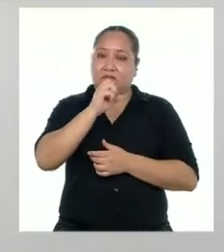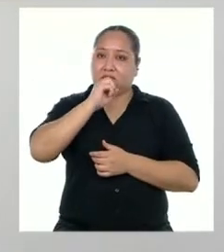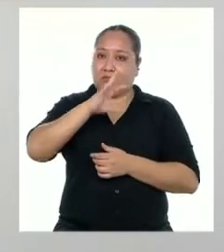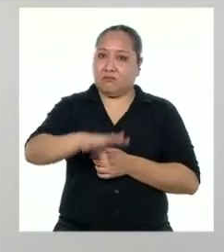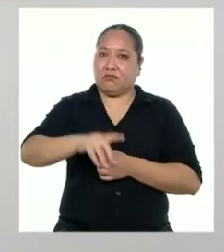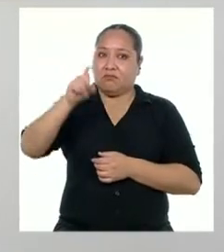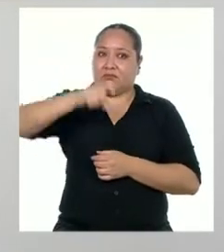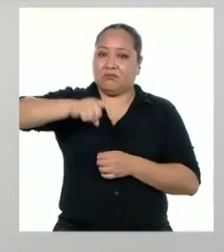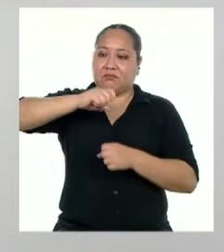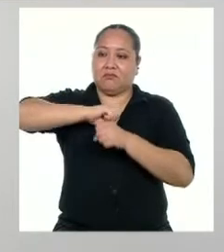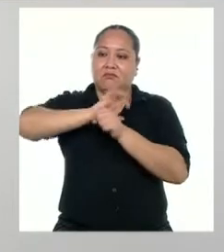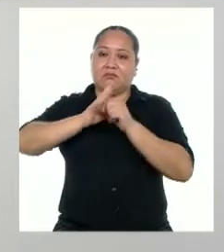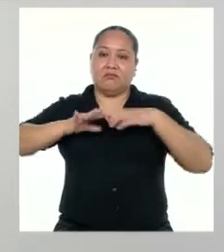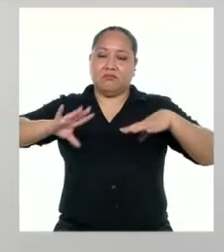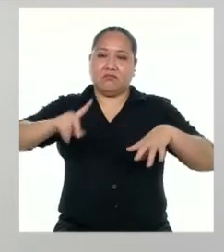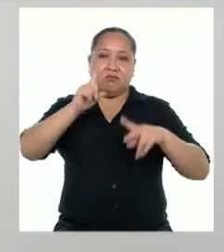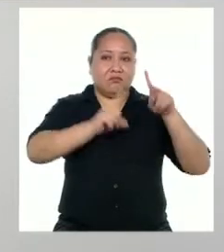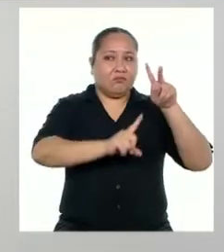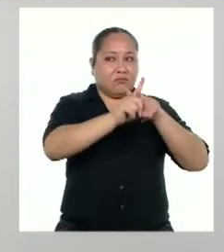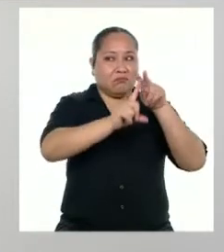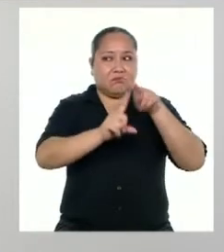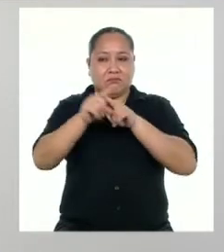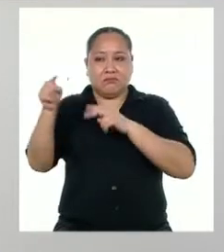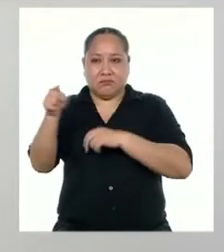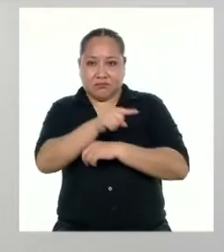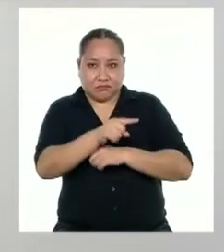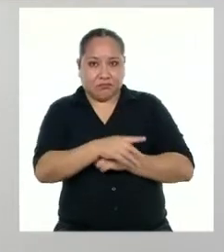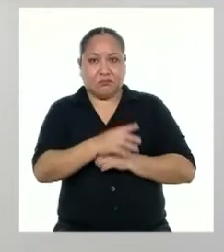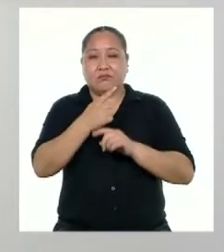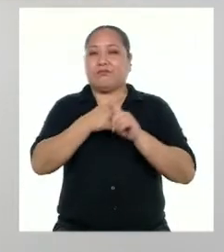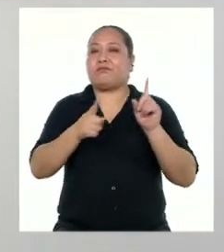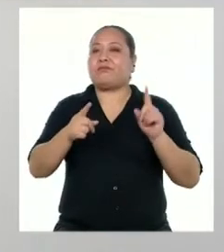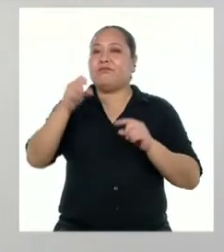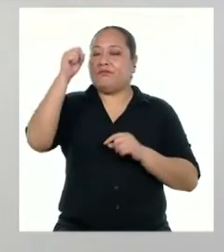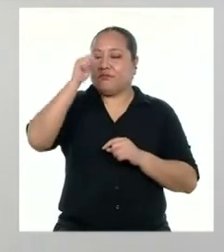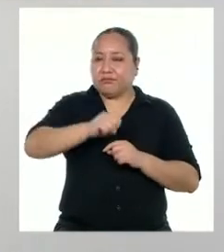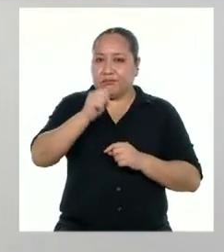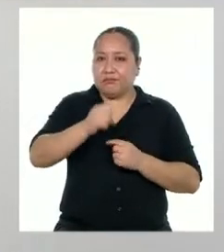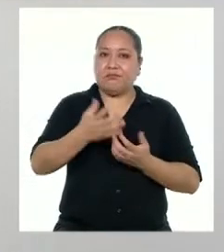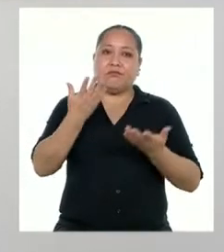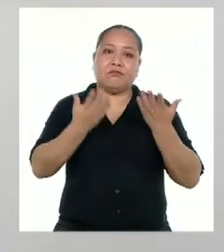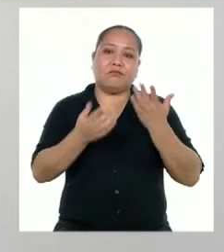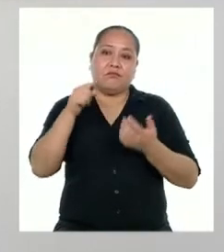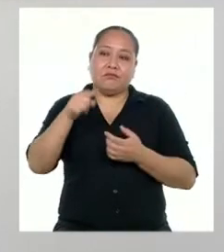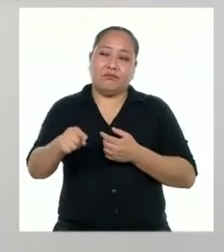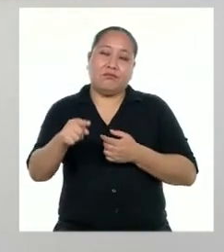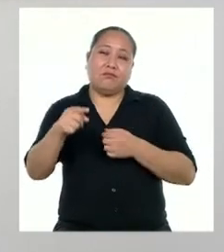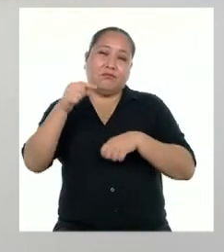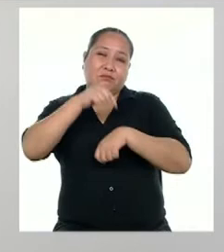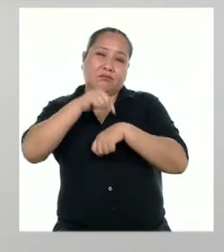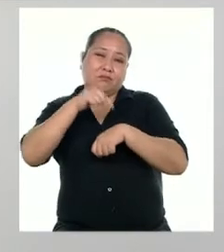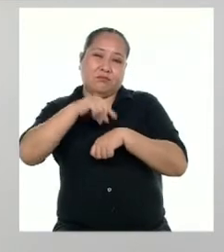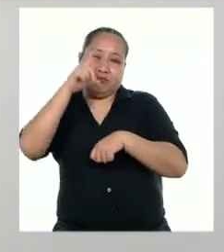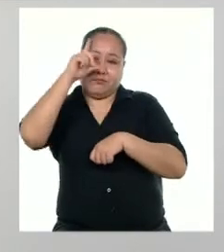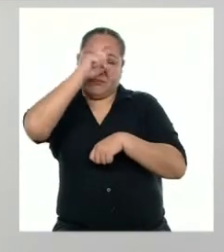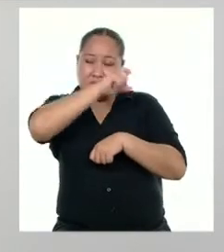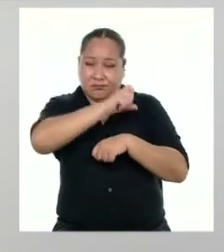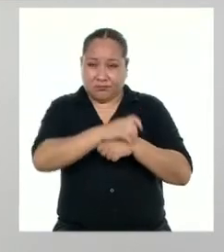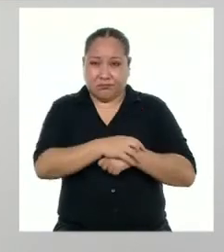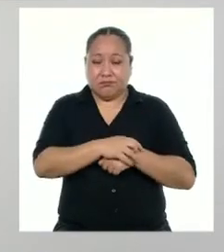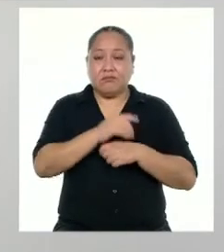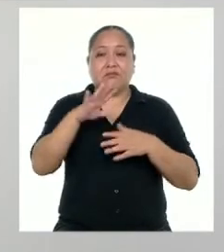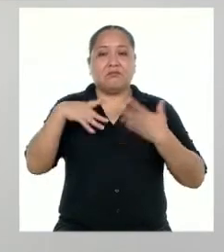necesaria una pandemia para que ocurran estas situaciones, pero sí que incluso en medio de circunstancias tan duras,